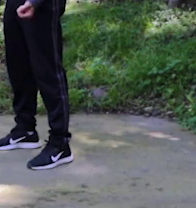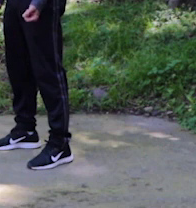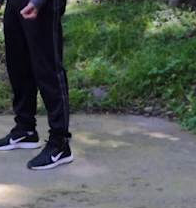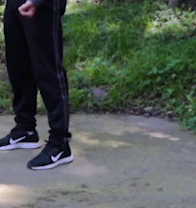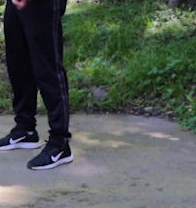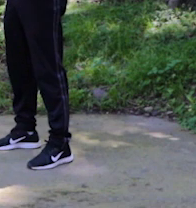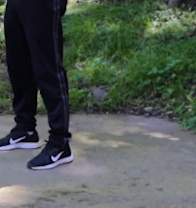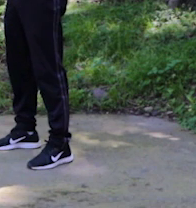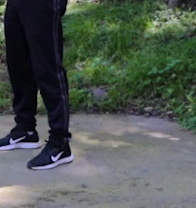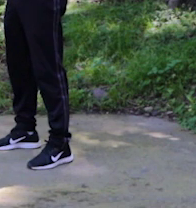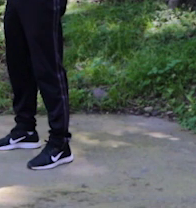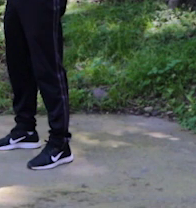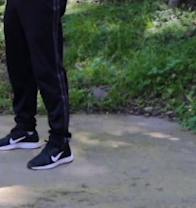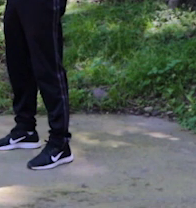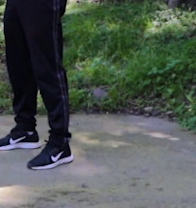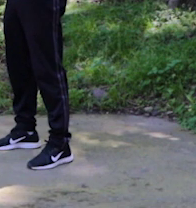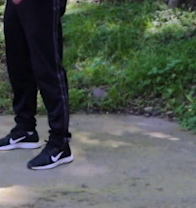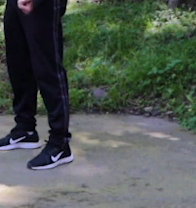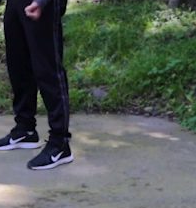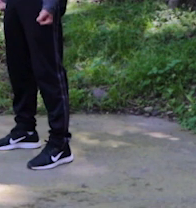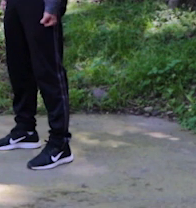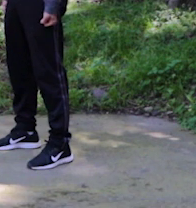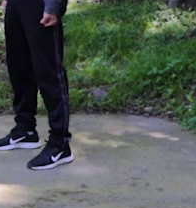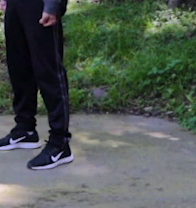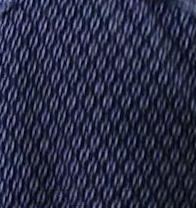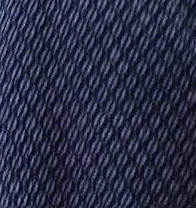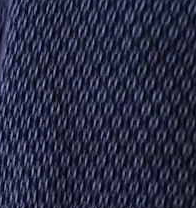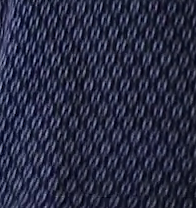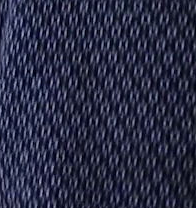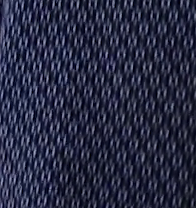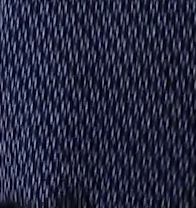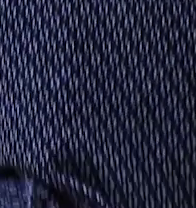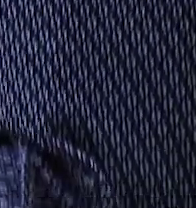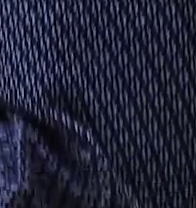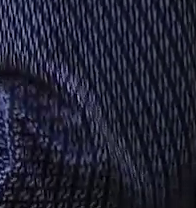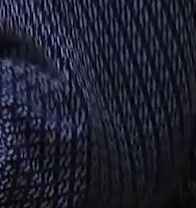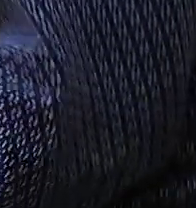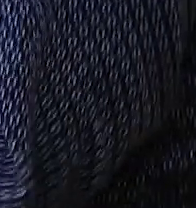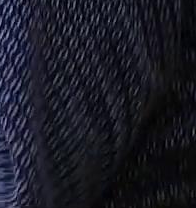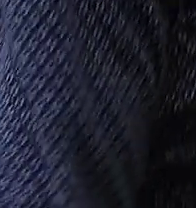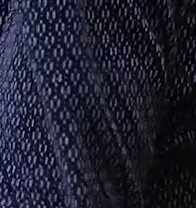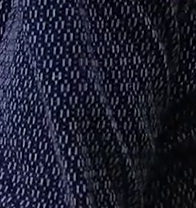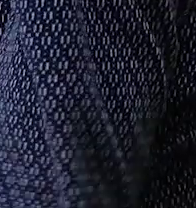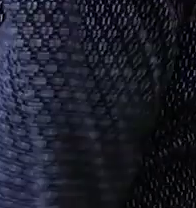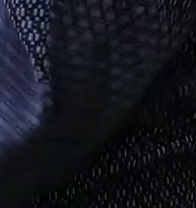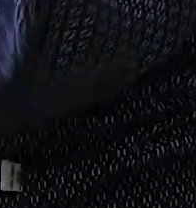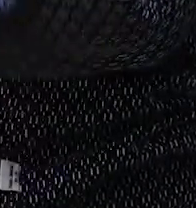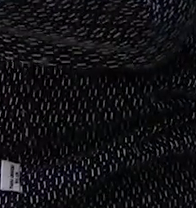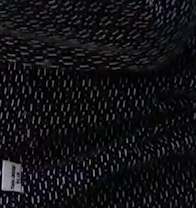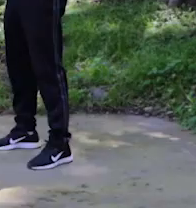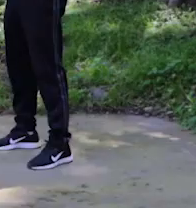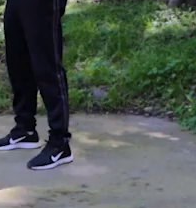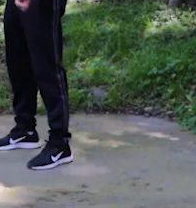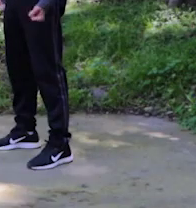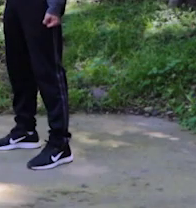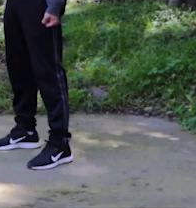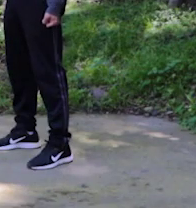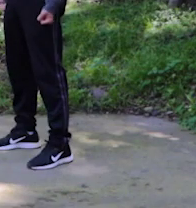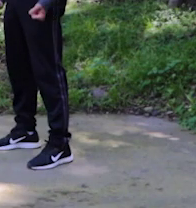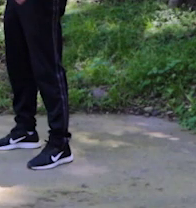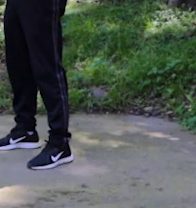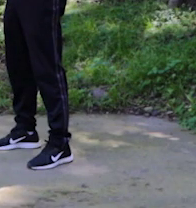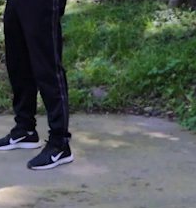cuerpo. Y vamos a hacer la flexión a 90 grados. Bajamos, flexionamos. Exacto, muy bien, Jair. Así,